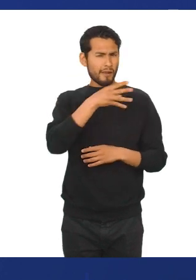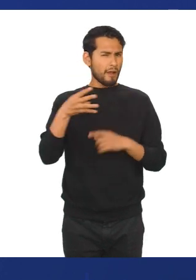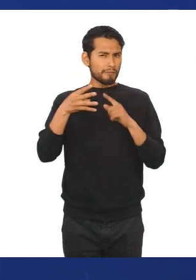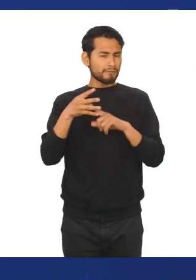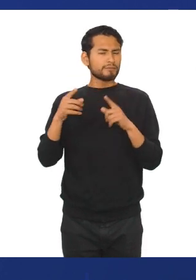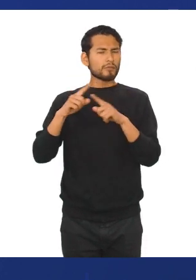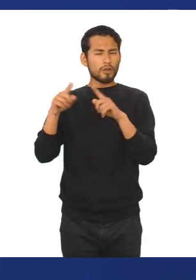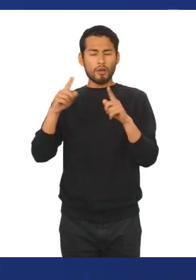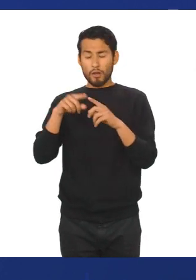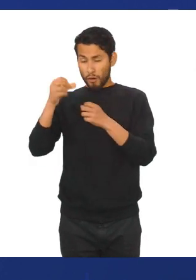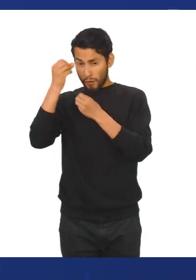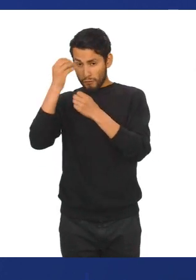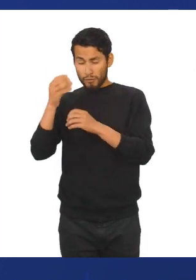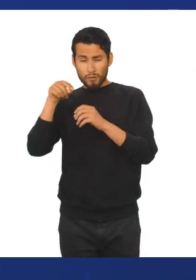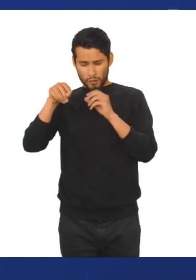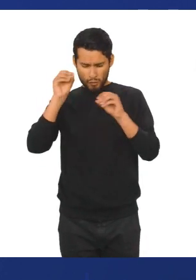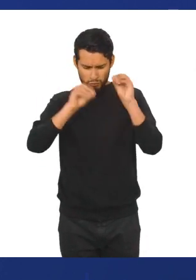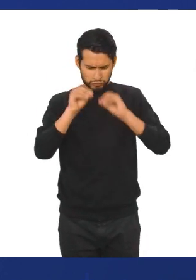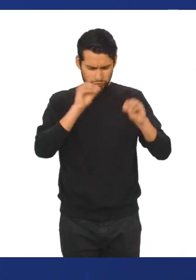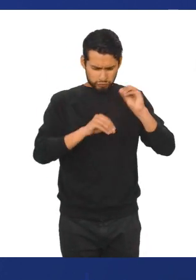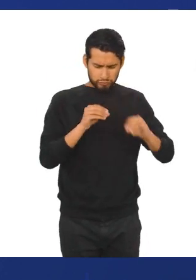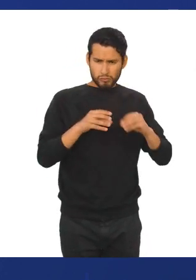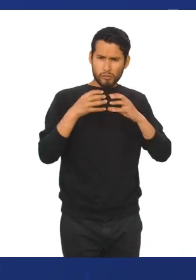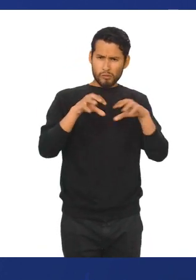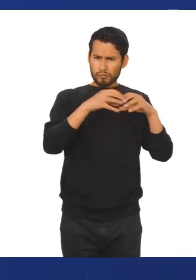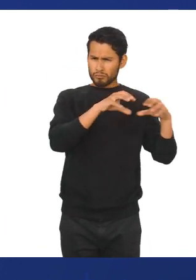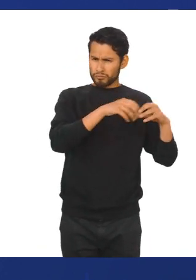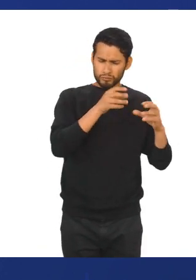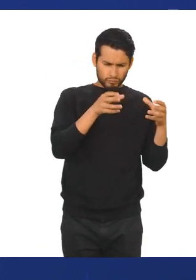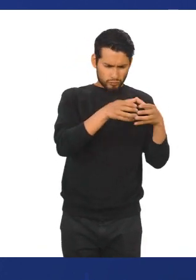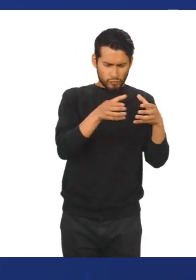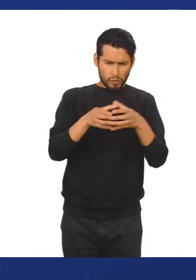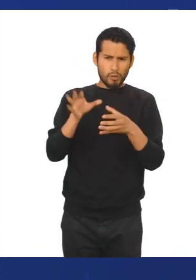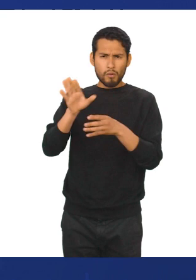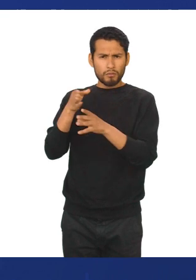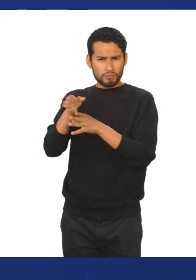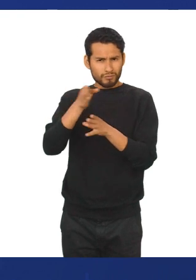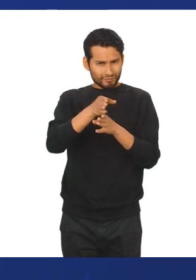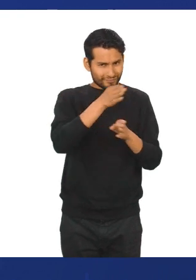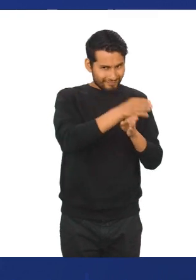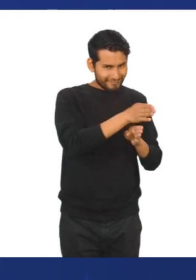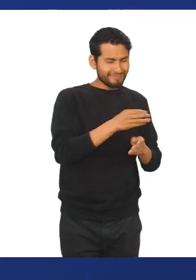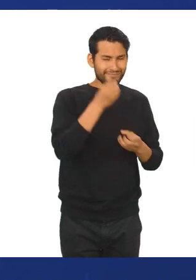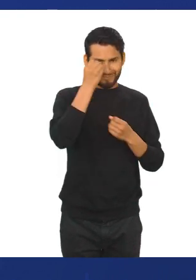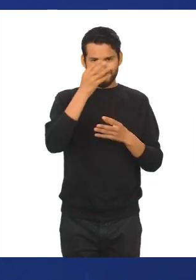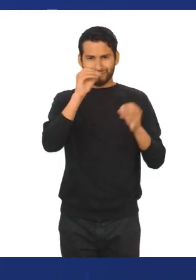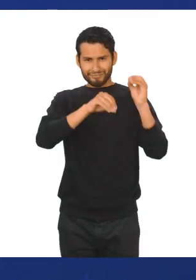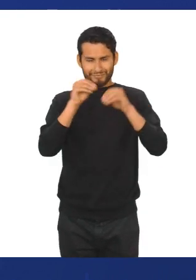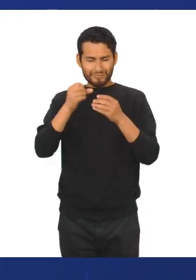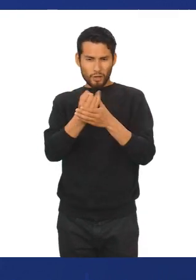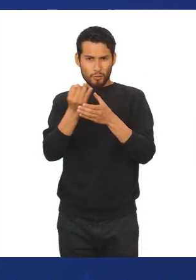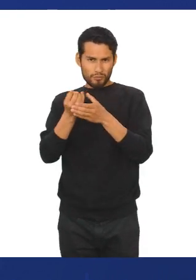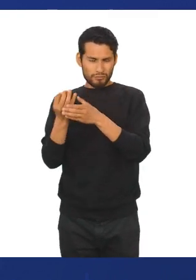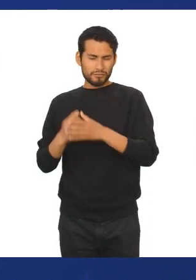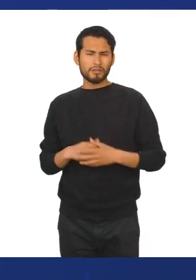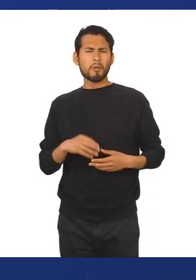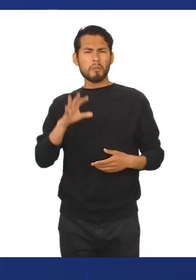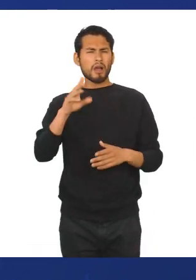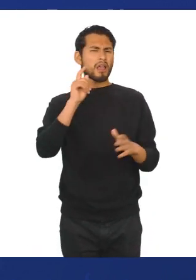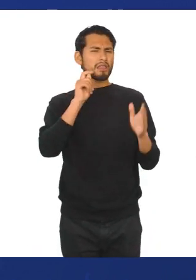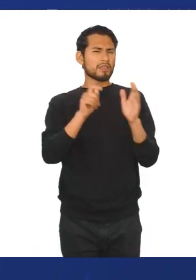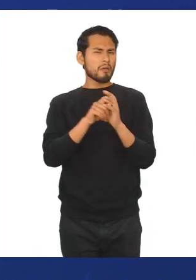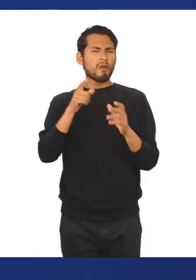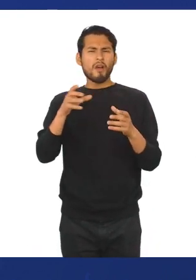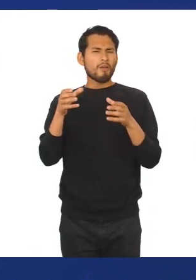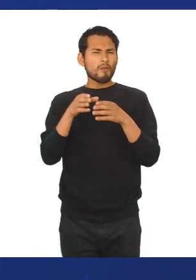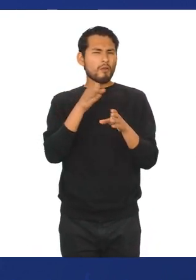distribuye datos estadísticos, relacionando cada dato con su frecuencia correspondiente. Veamos algunos tipos de frecuencias.